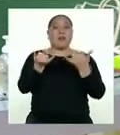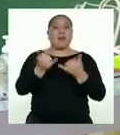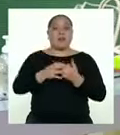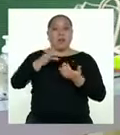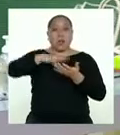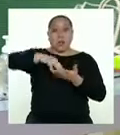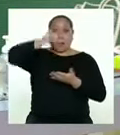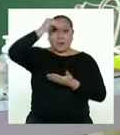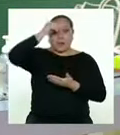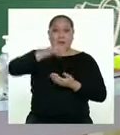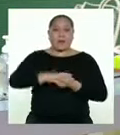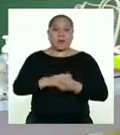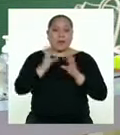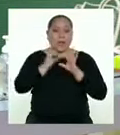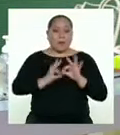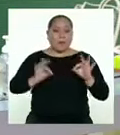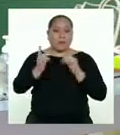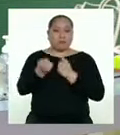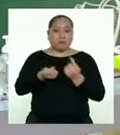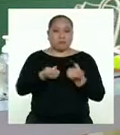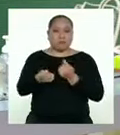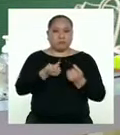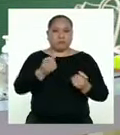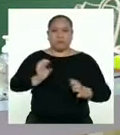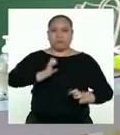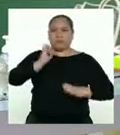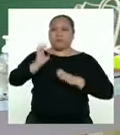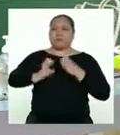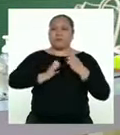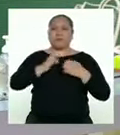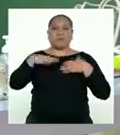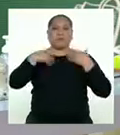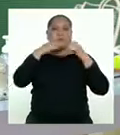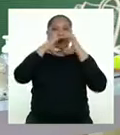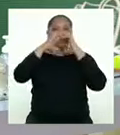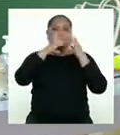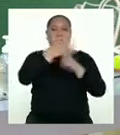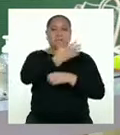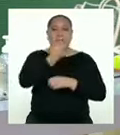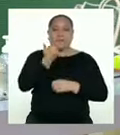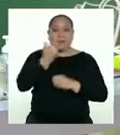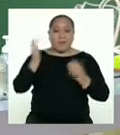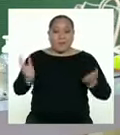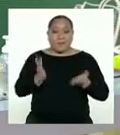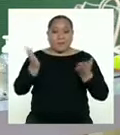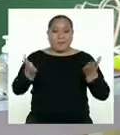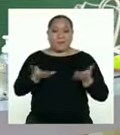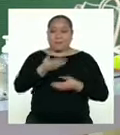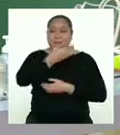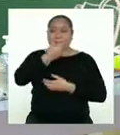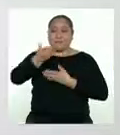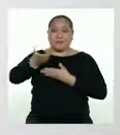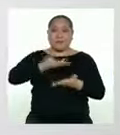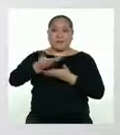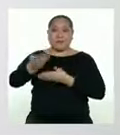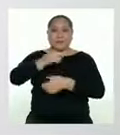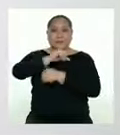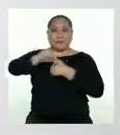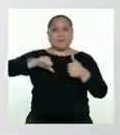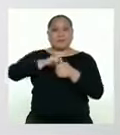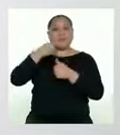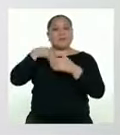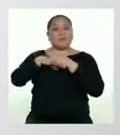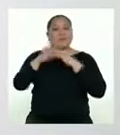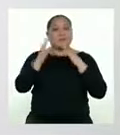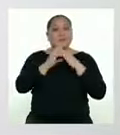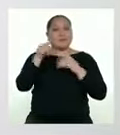aprendamos la importancia de autorregular nuestras emociones para comunicarnos mejor y promover una sana convivencia en el hogar. Eso es